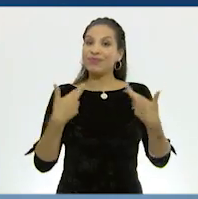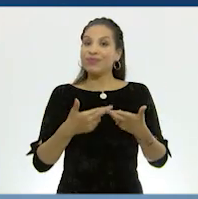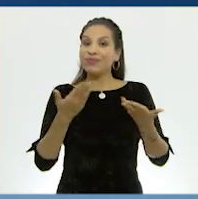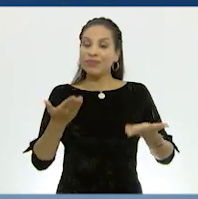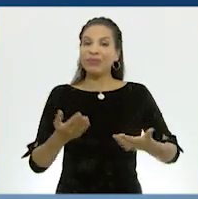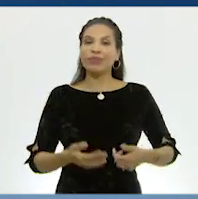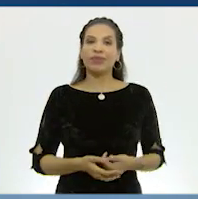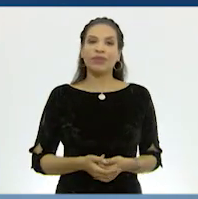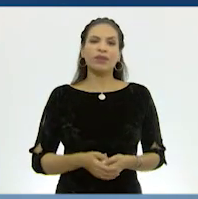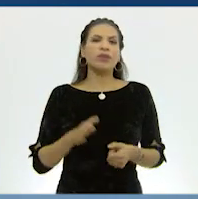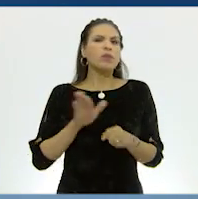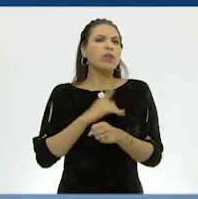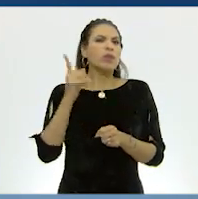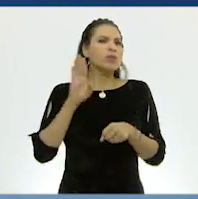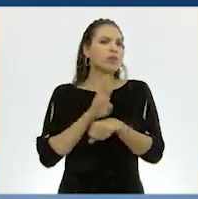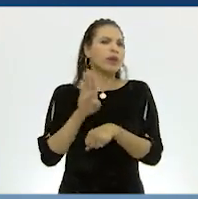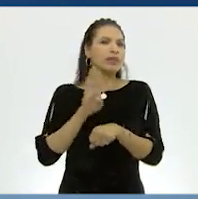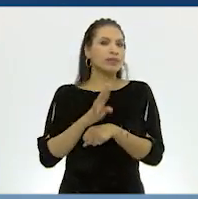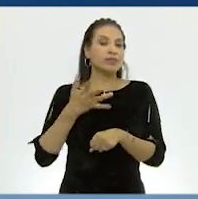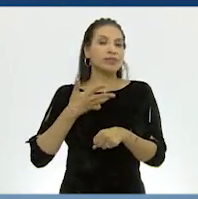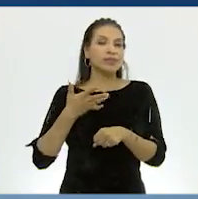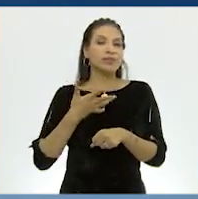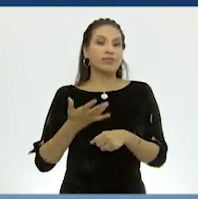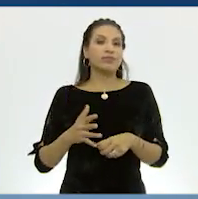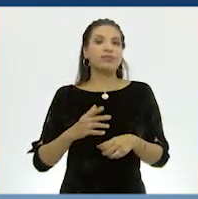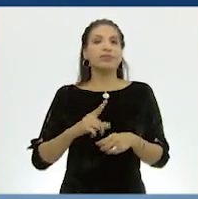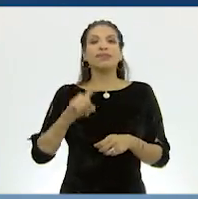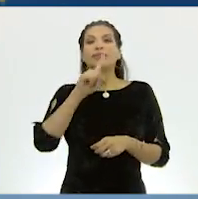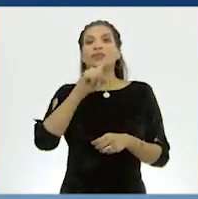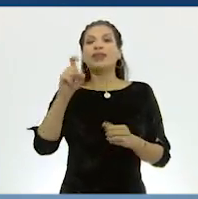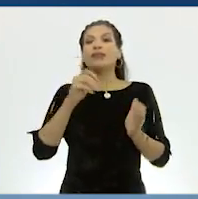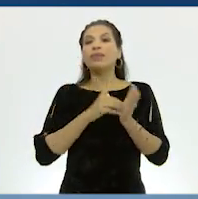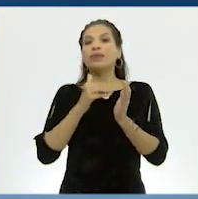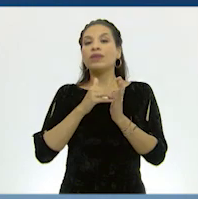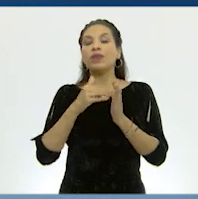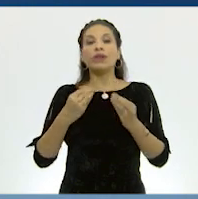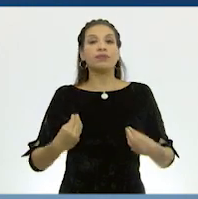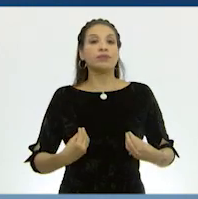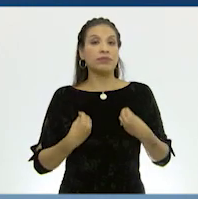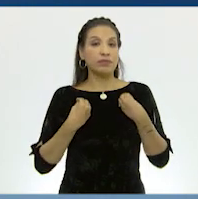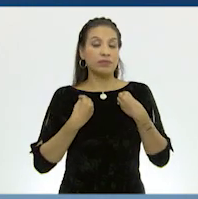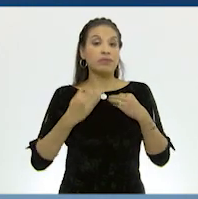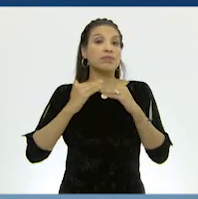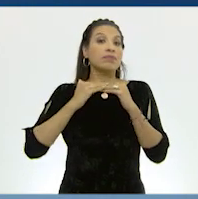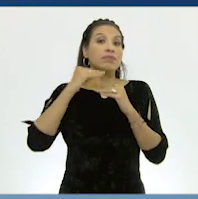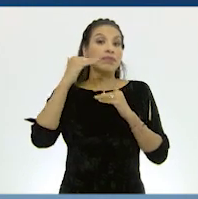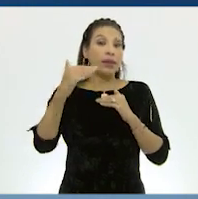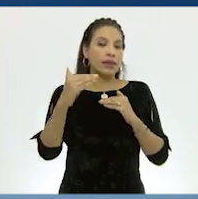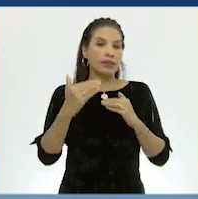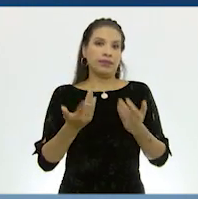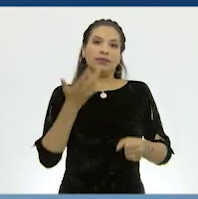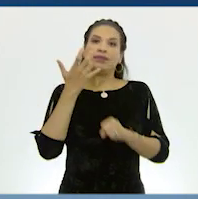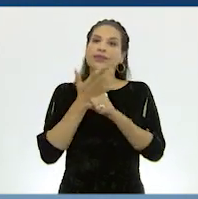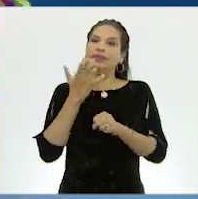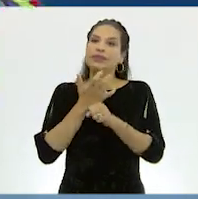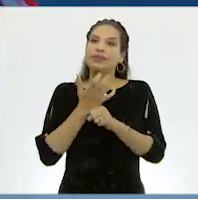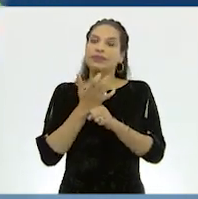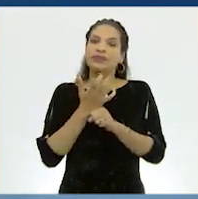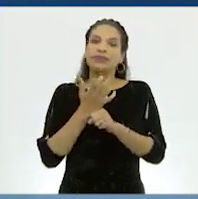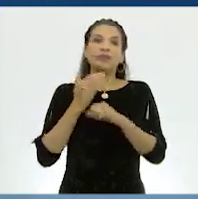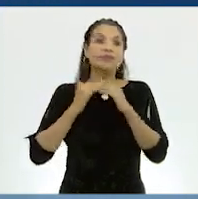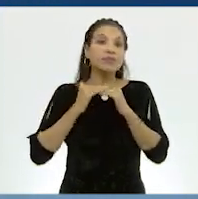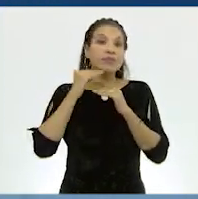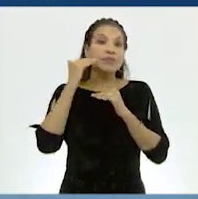Porque Brasil tiene casi 100 millones de habitantes más. Y Estados Unidos,